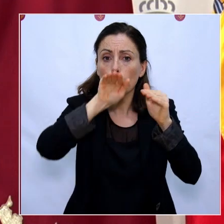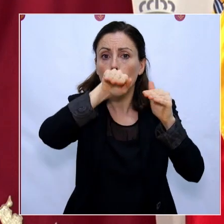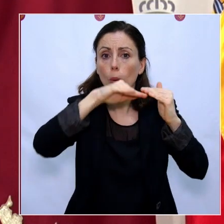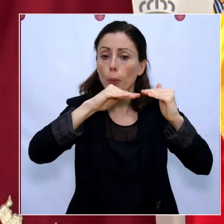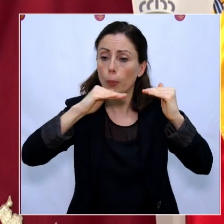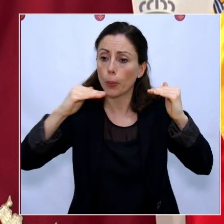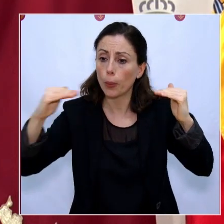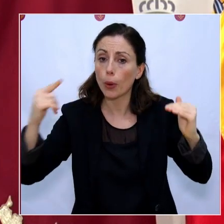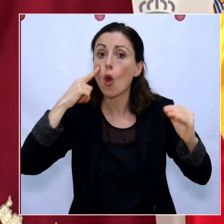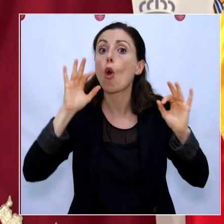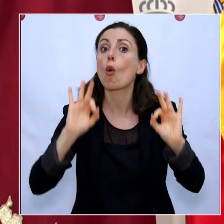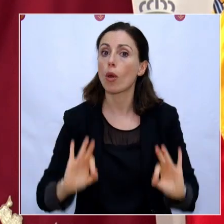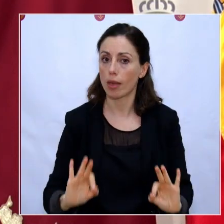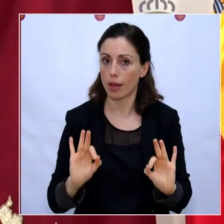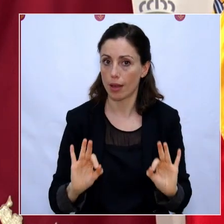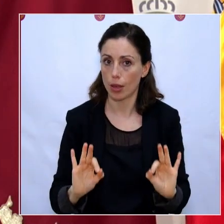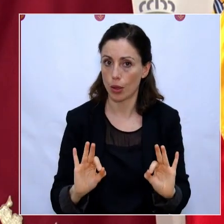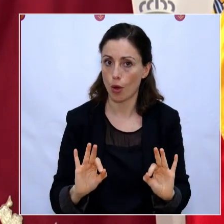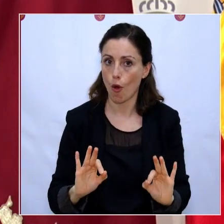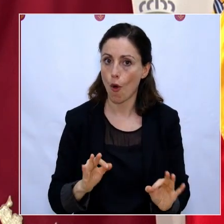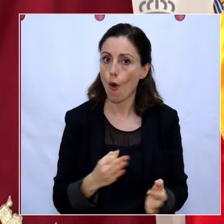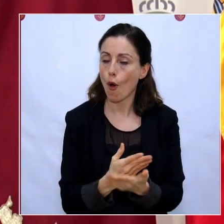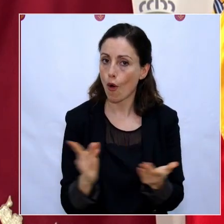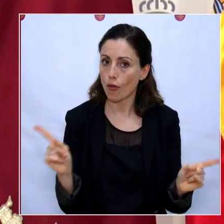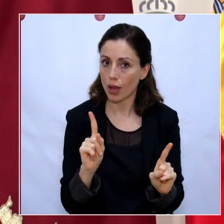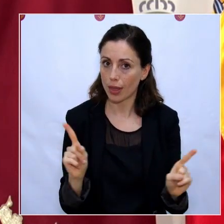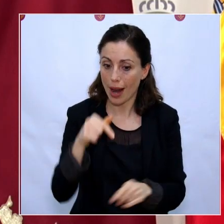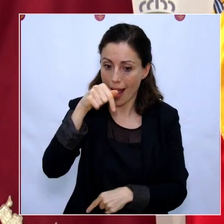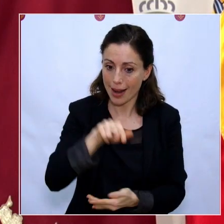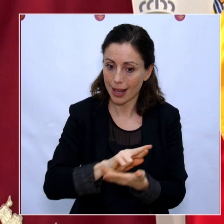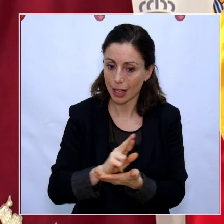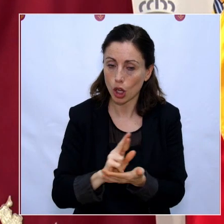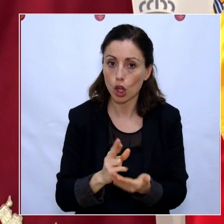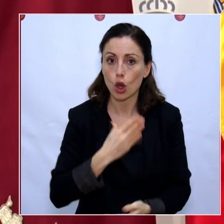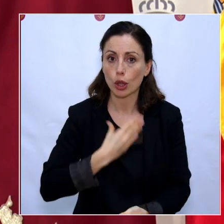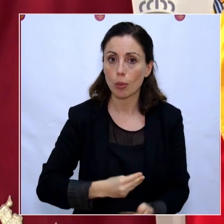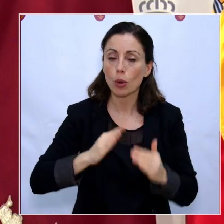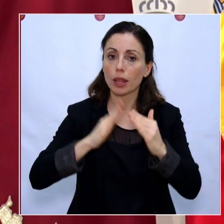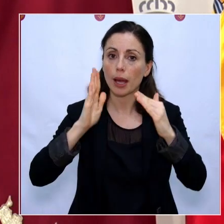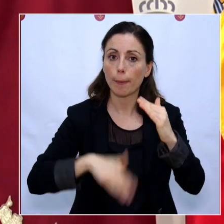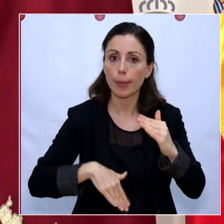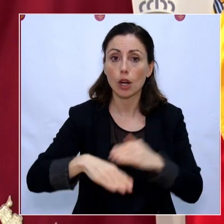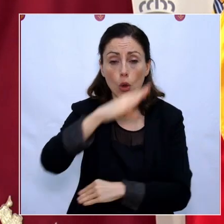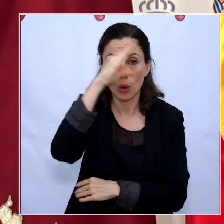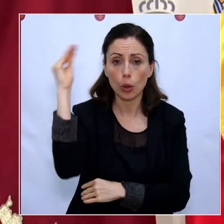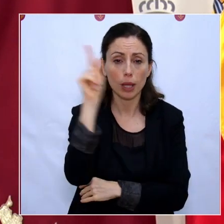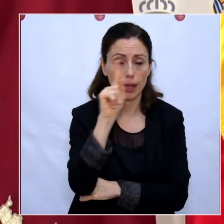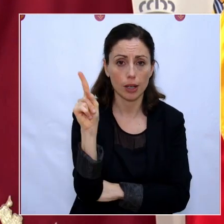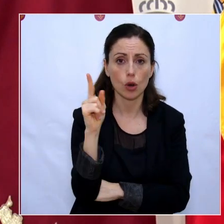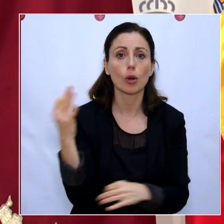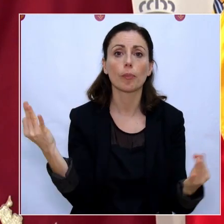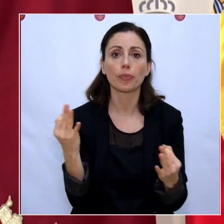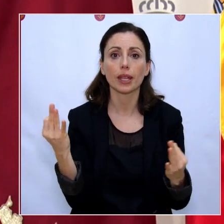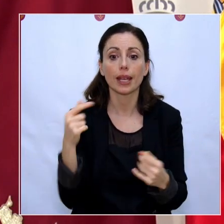Cuidado, no nos confiemos. Y menos aquí, en la región de Murcia. No olvidemos que esta